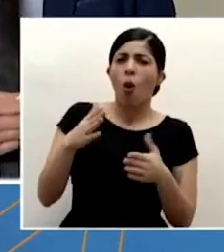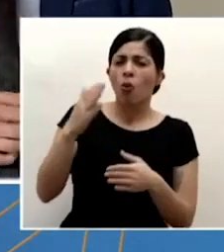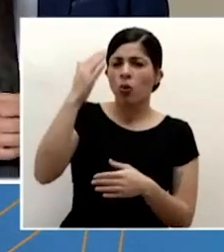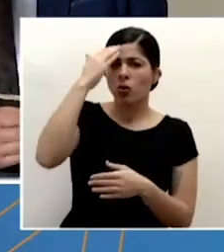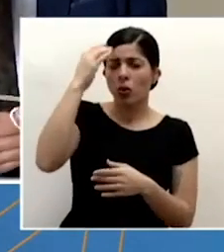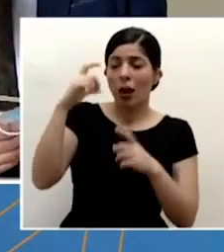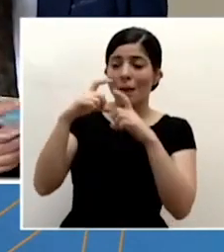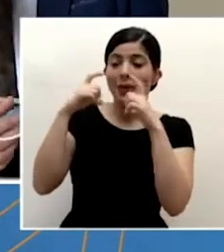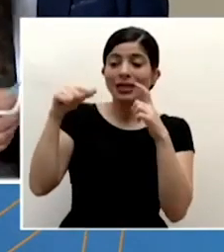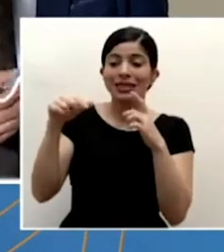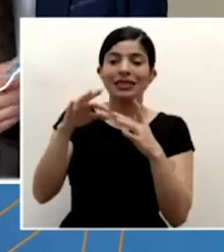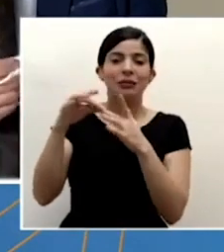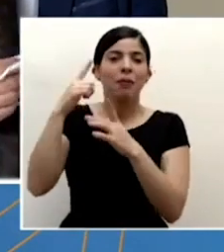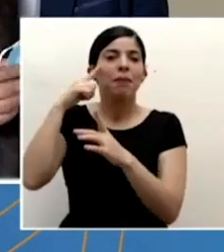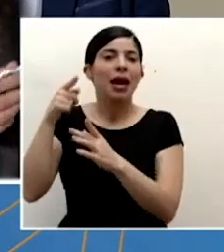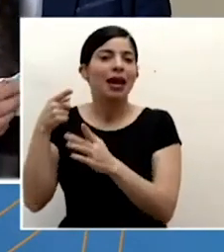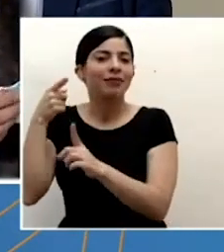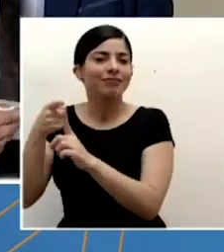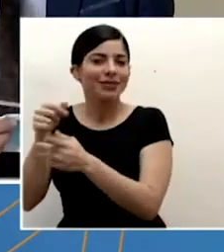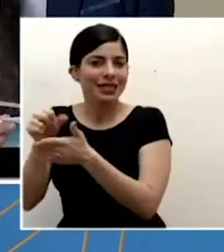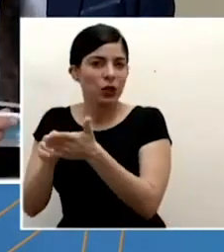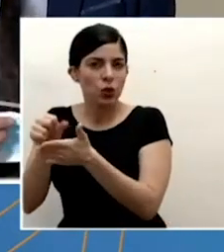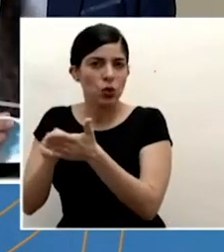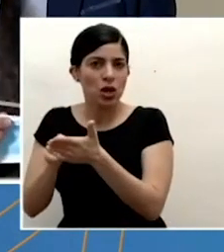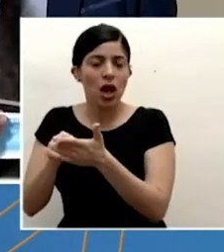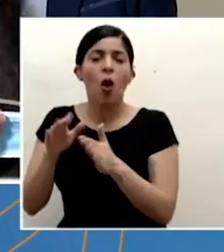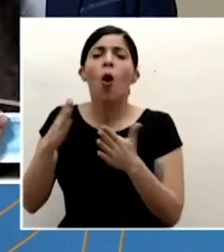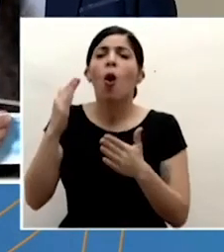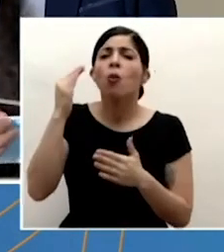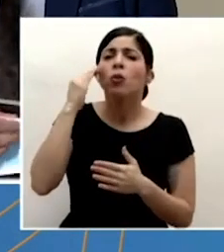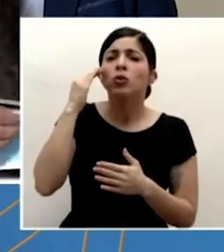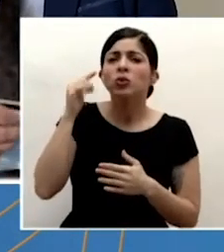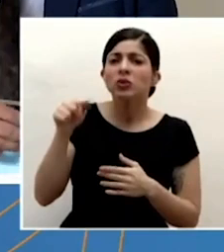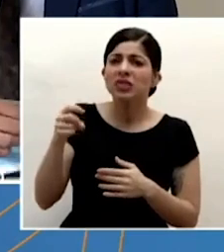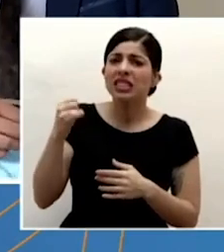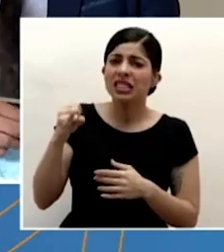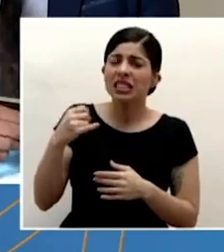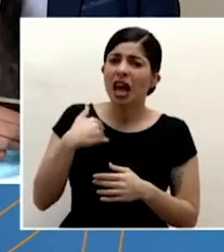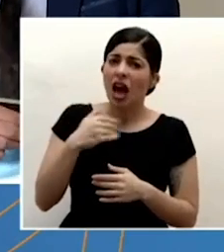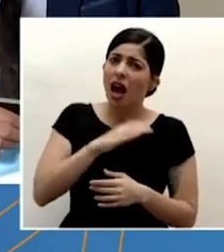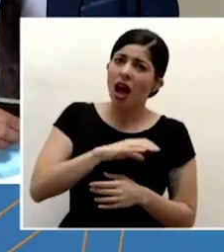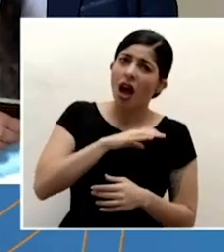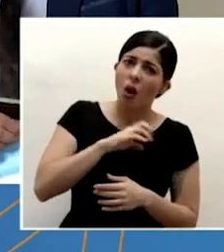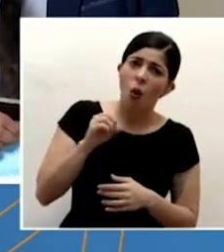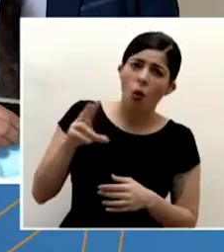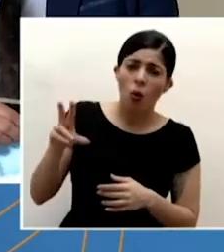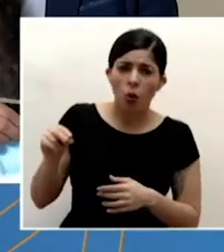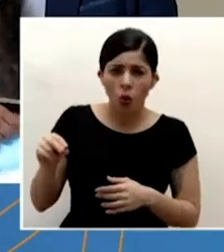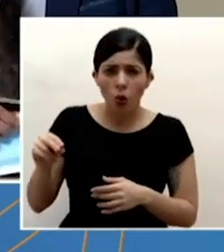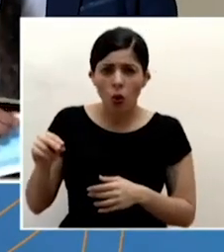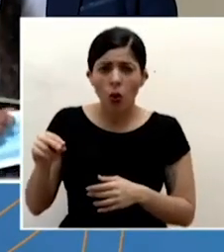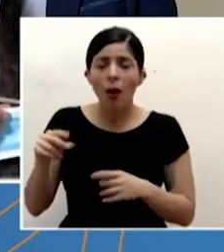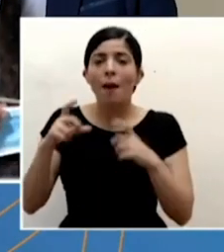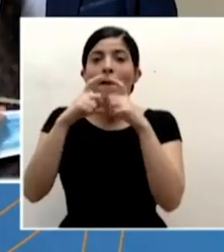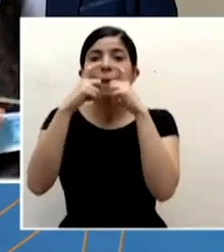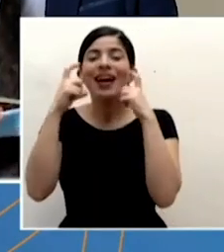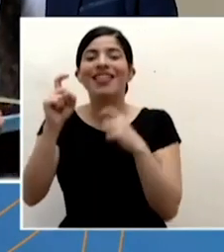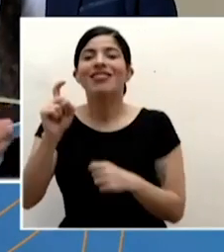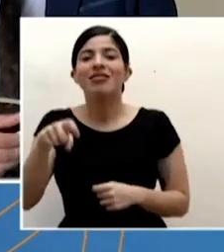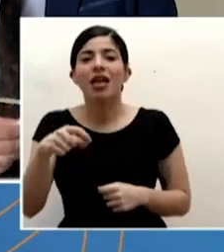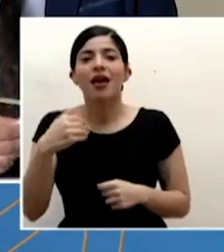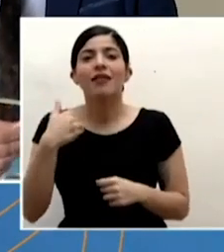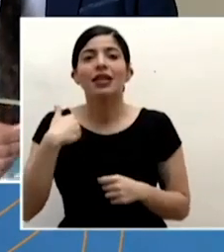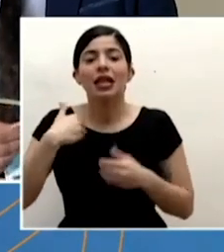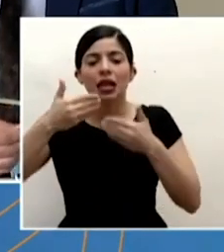reúne ciertos requisitos mínimos de calidad la mascarilla tiene que tener varias capas